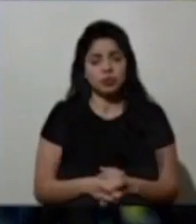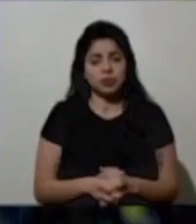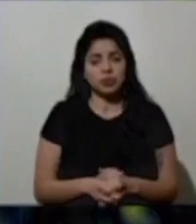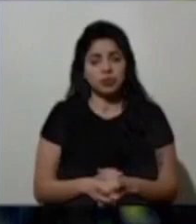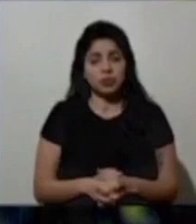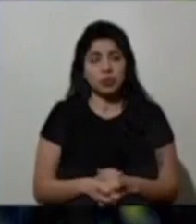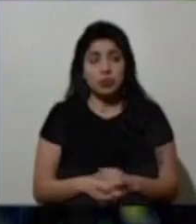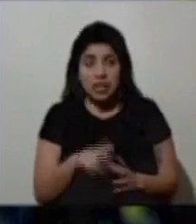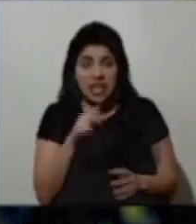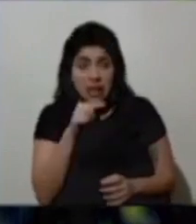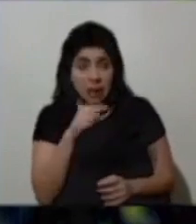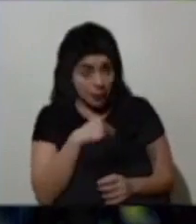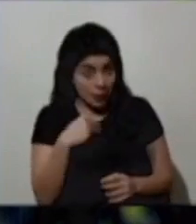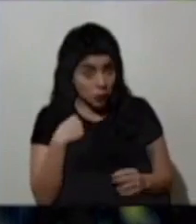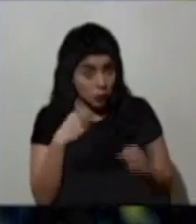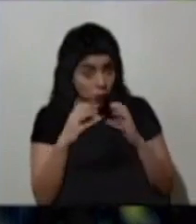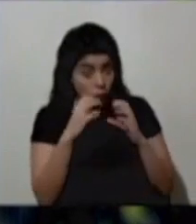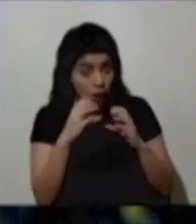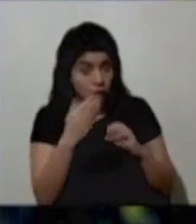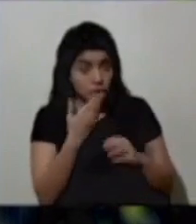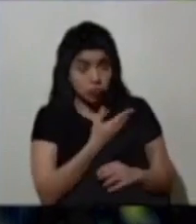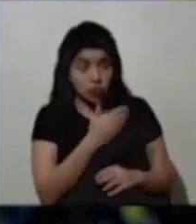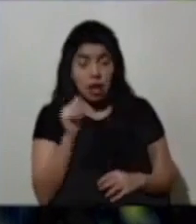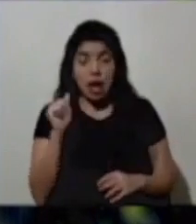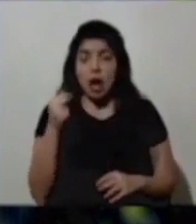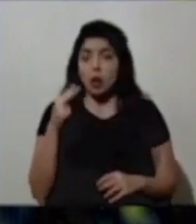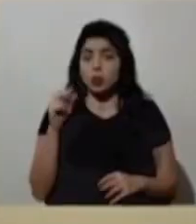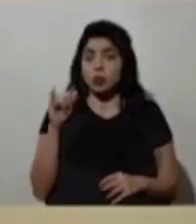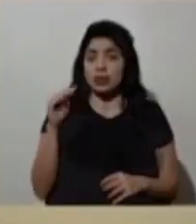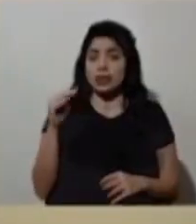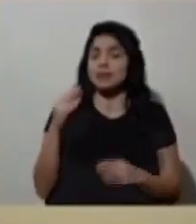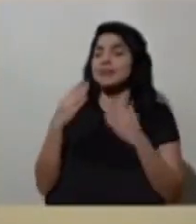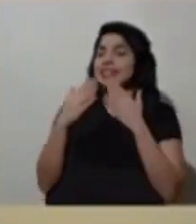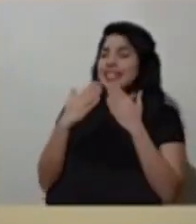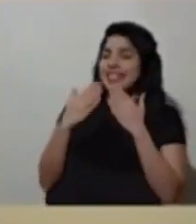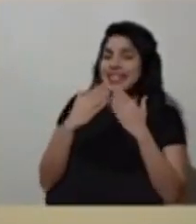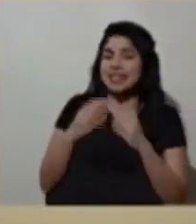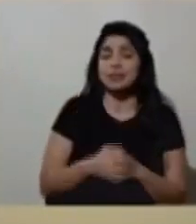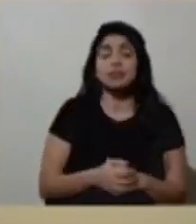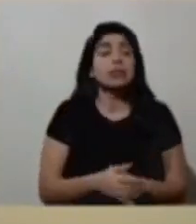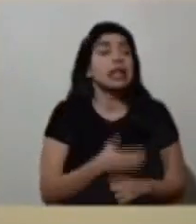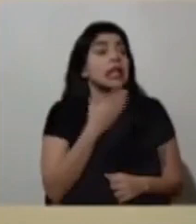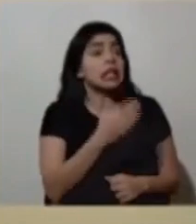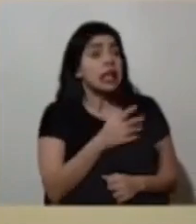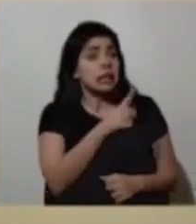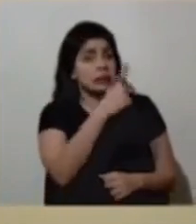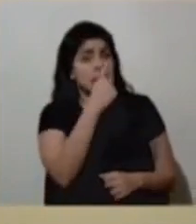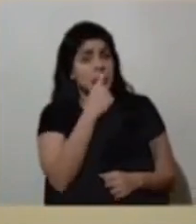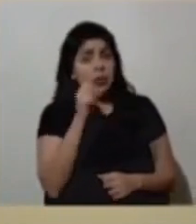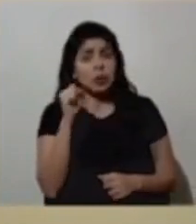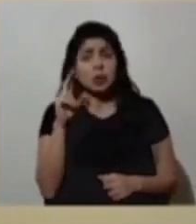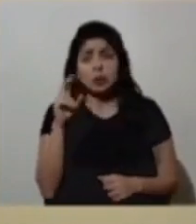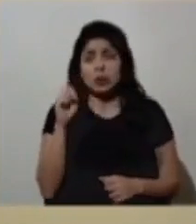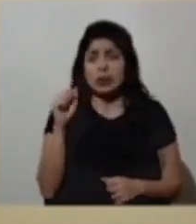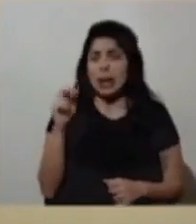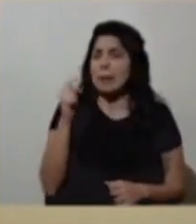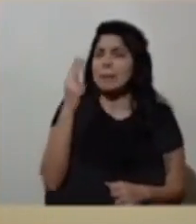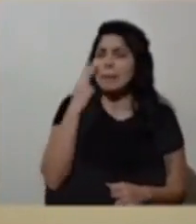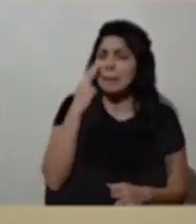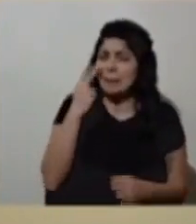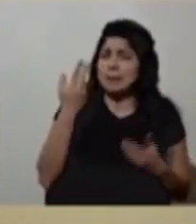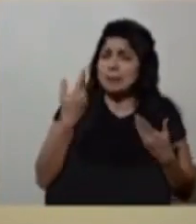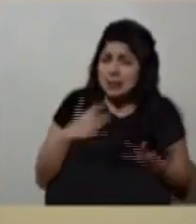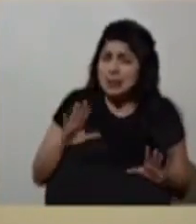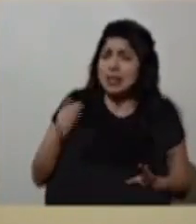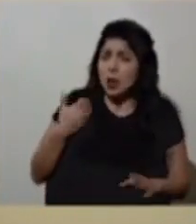Al ministro de Comunicación, el señor Agustín Castro. Gracias. Gracias por consulta, Susan. Mire, ya hubo una